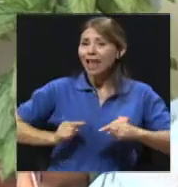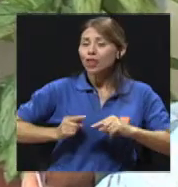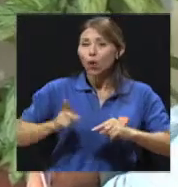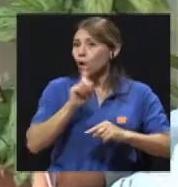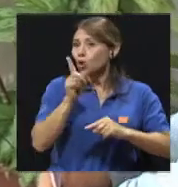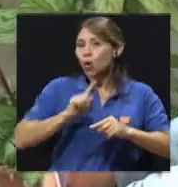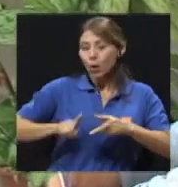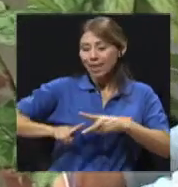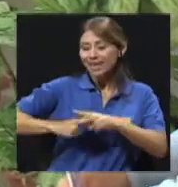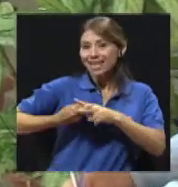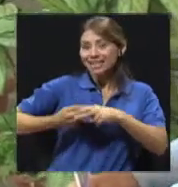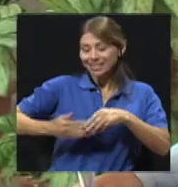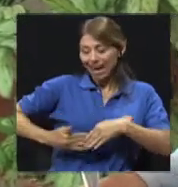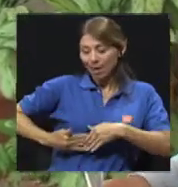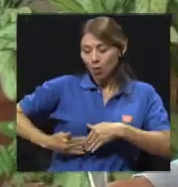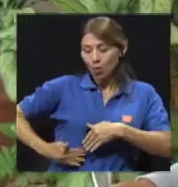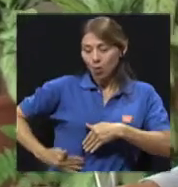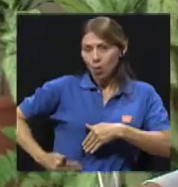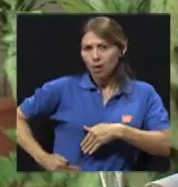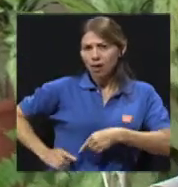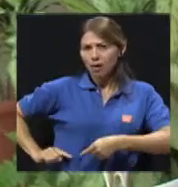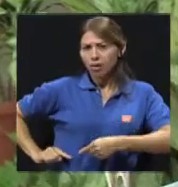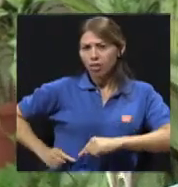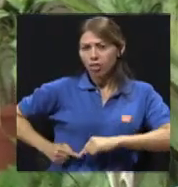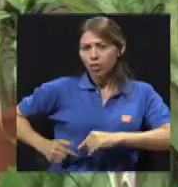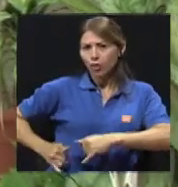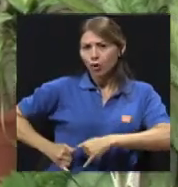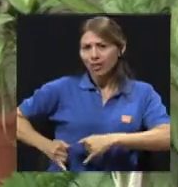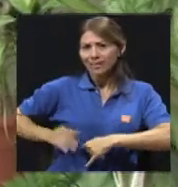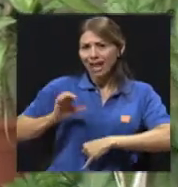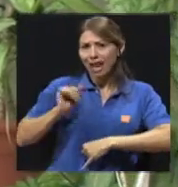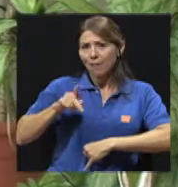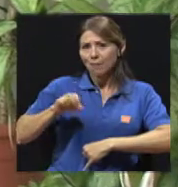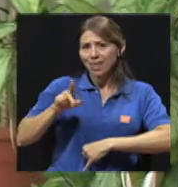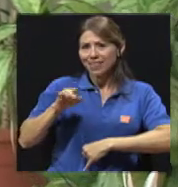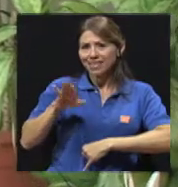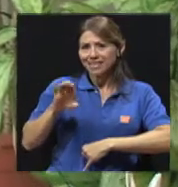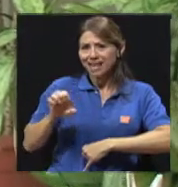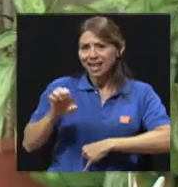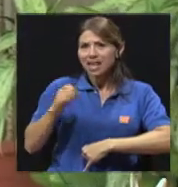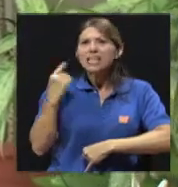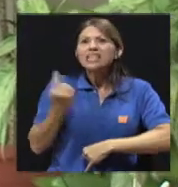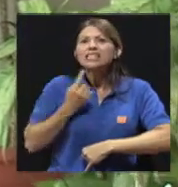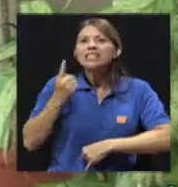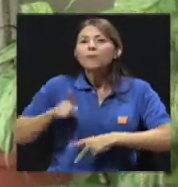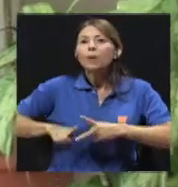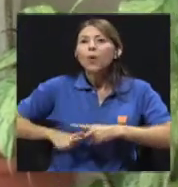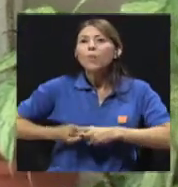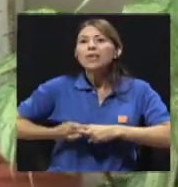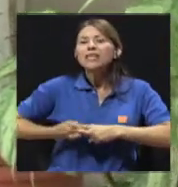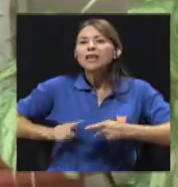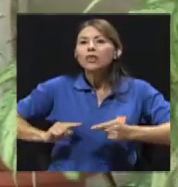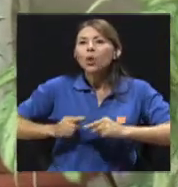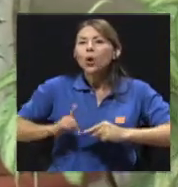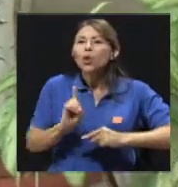como en el sitio donde está el apéndice secal. El dolor suele empezar en la boca del estómago o alrededor del estómago.